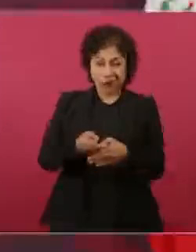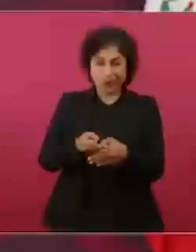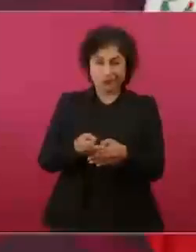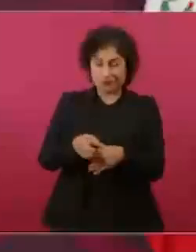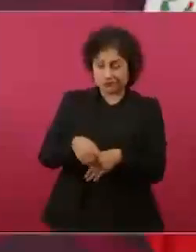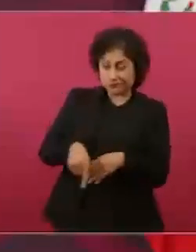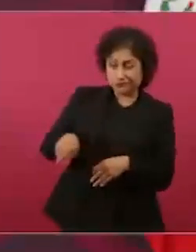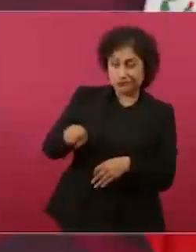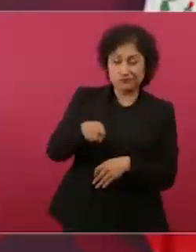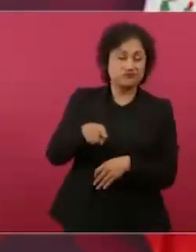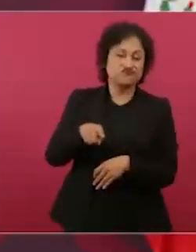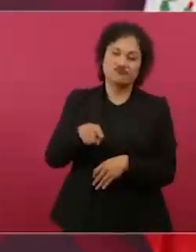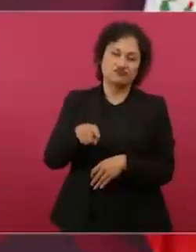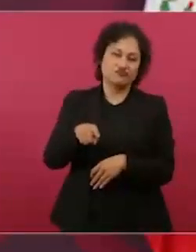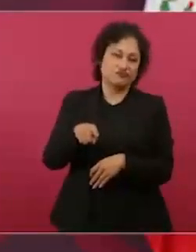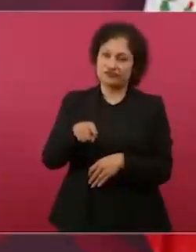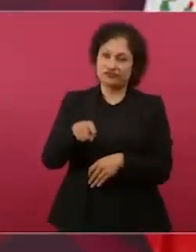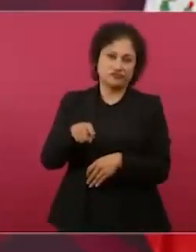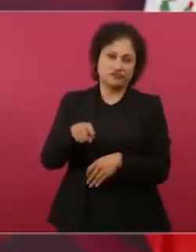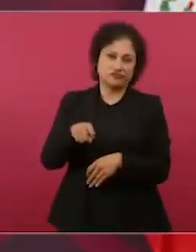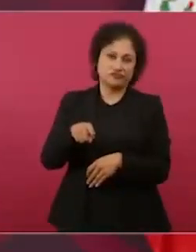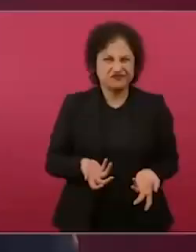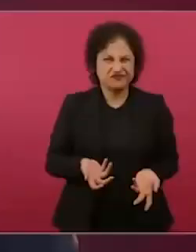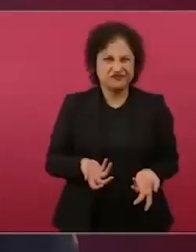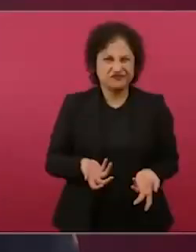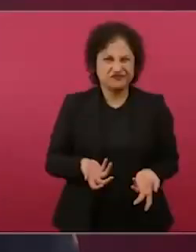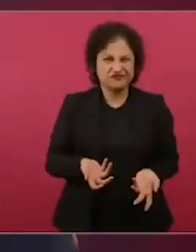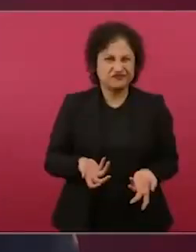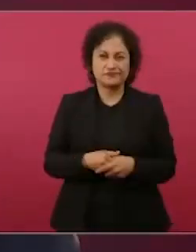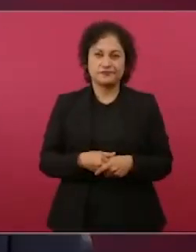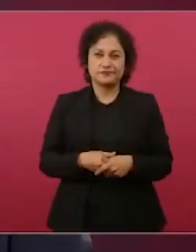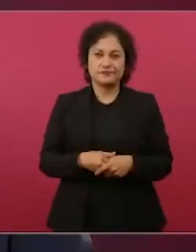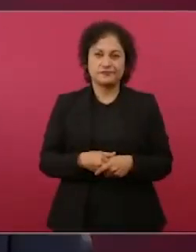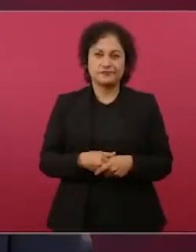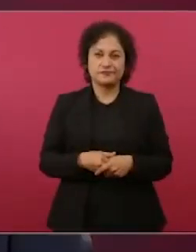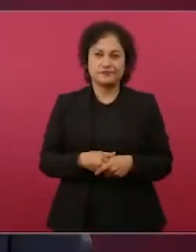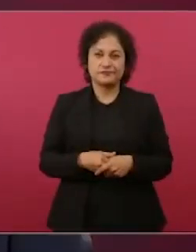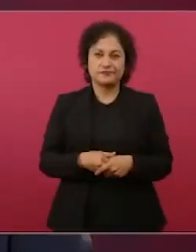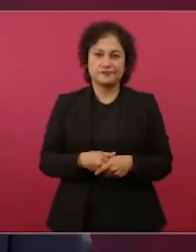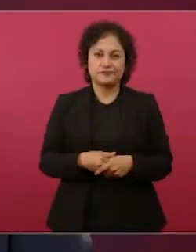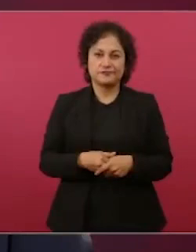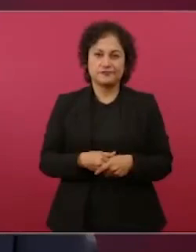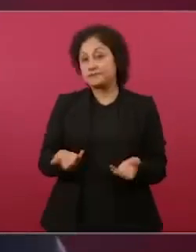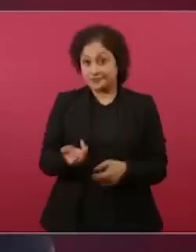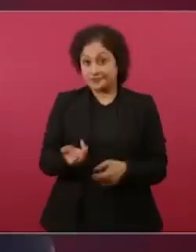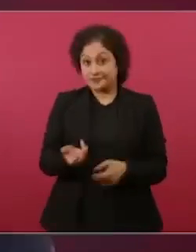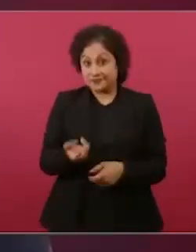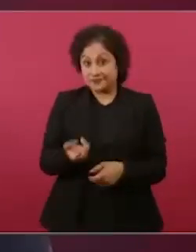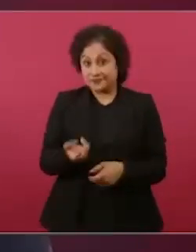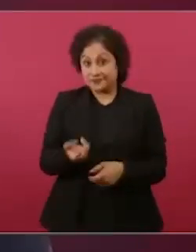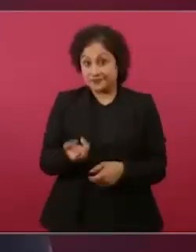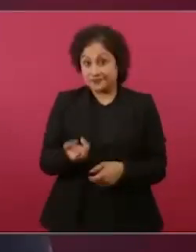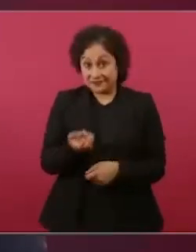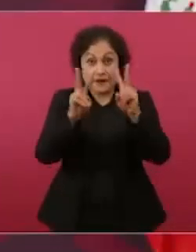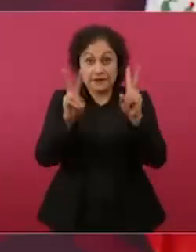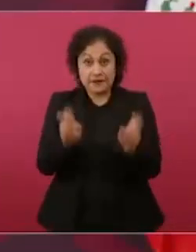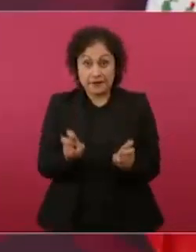de grupos de intereses creados y que el pueblo no sabe de esto. ¿Cómo no?